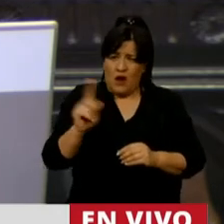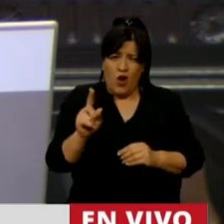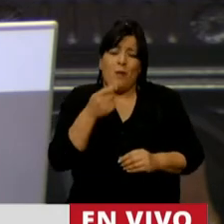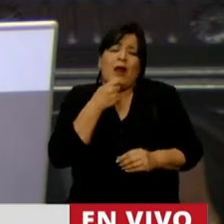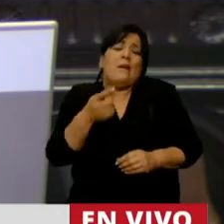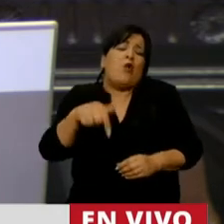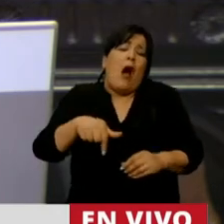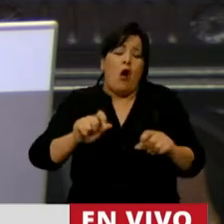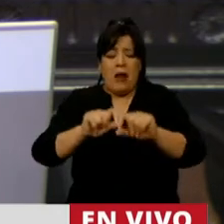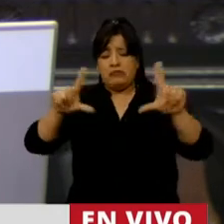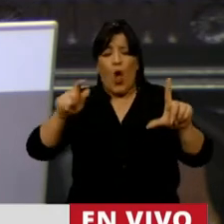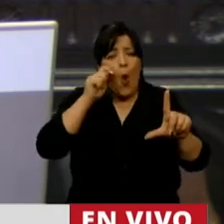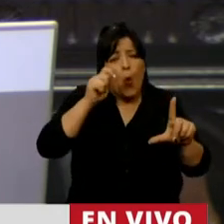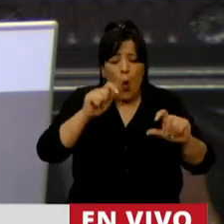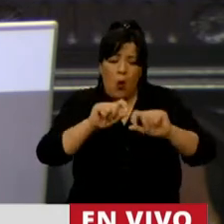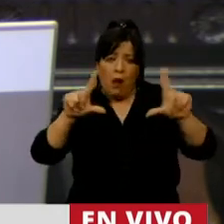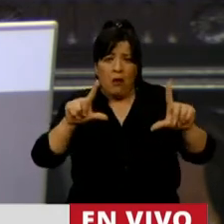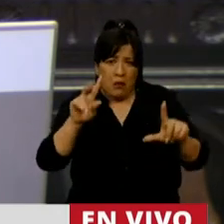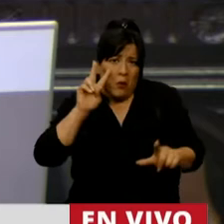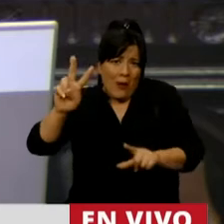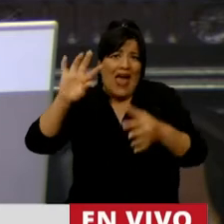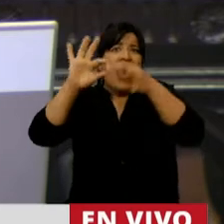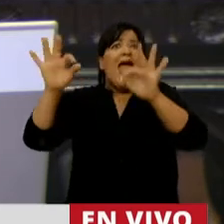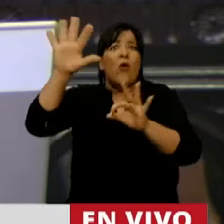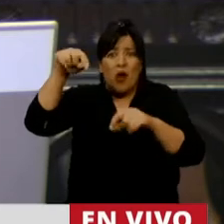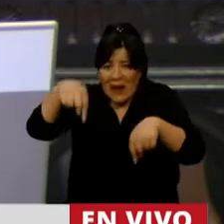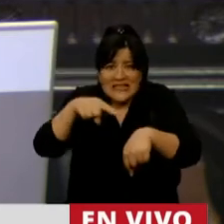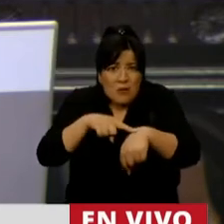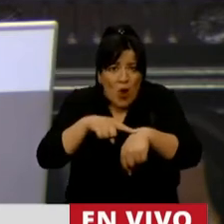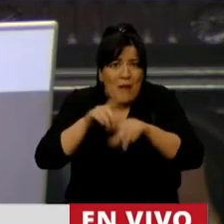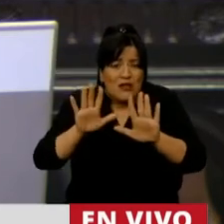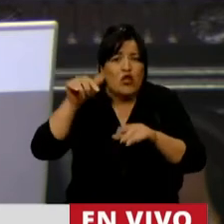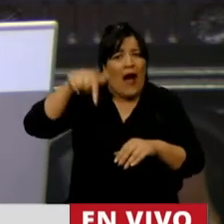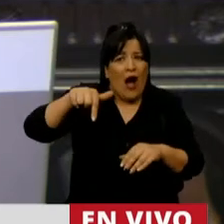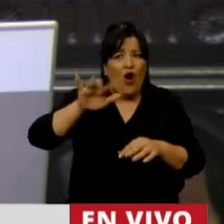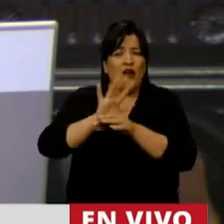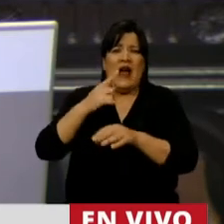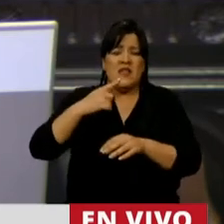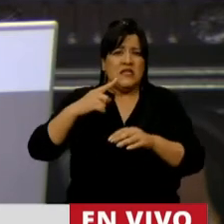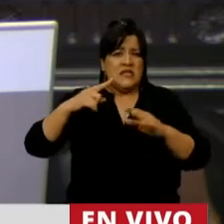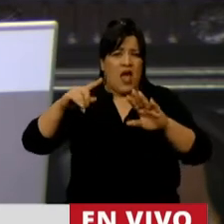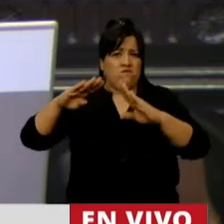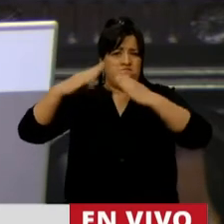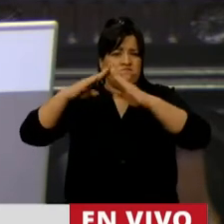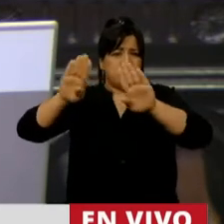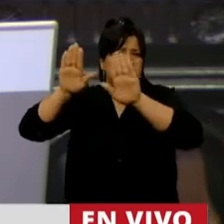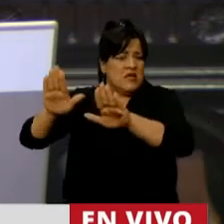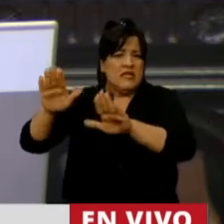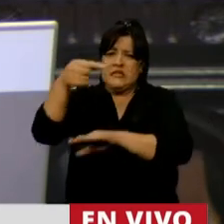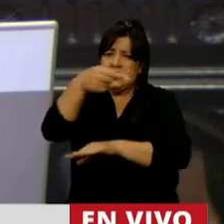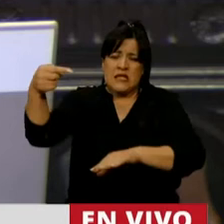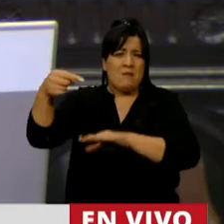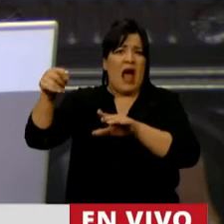a googlear, ya nomás podemos ver lo que está pasando en Europa en este momento. Se está hablando de confinamiento, de semanas,